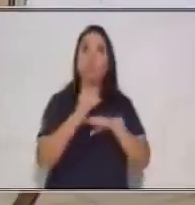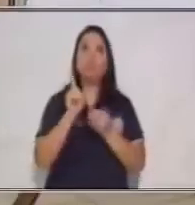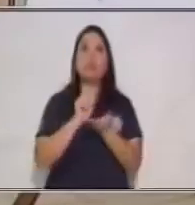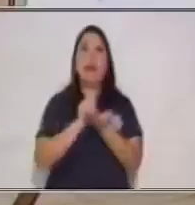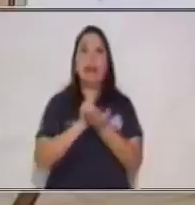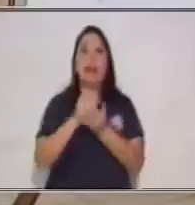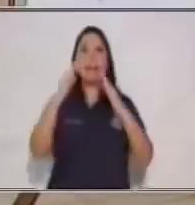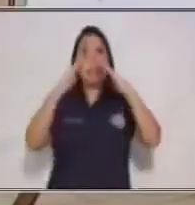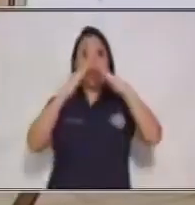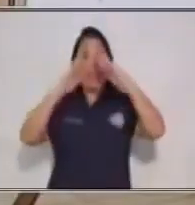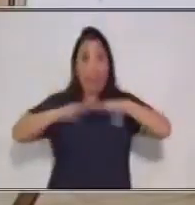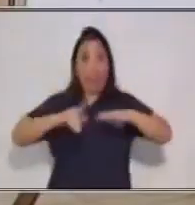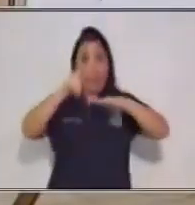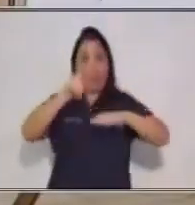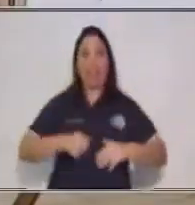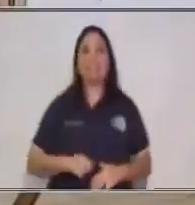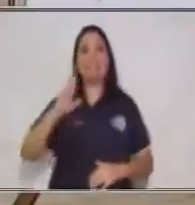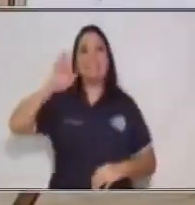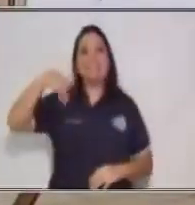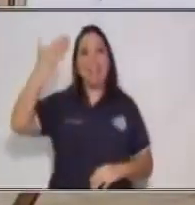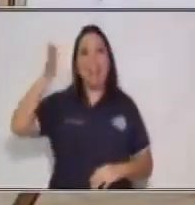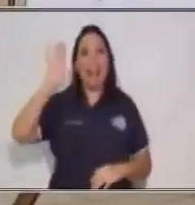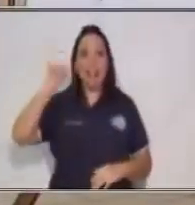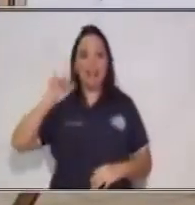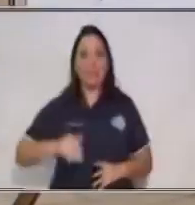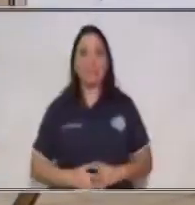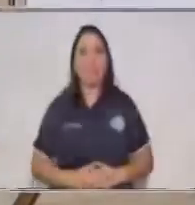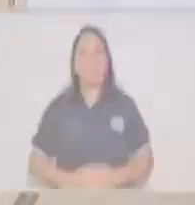en casa. Gracias por tu atención y hasta una próxima oportunidad.